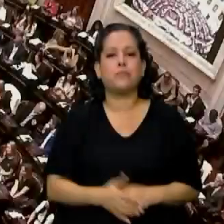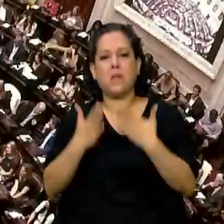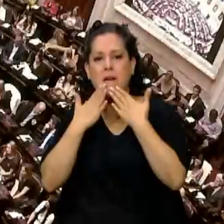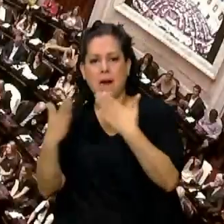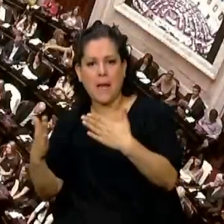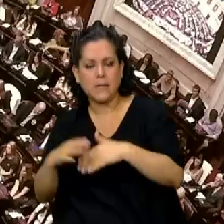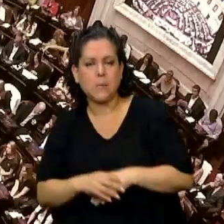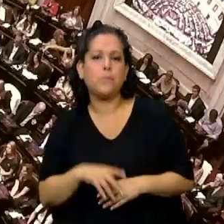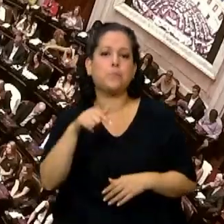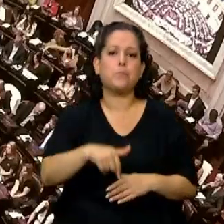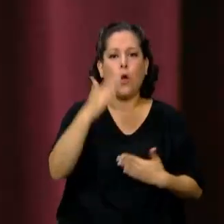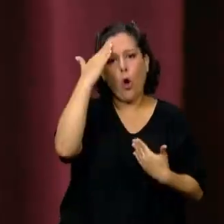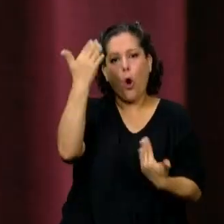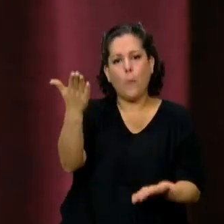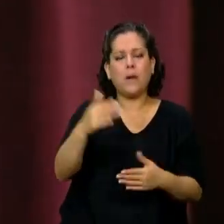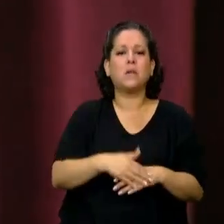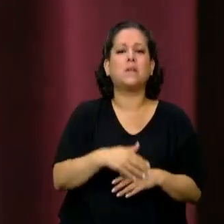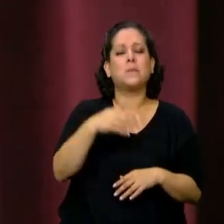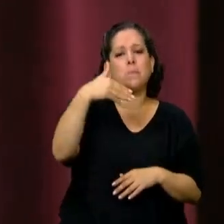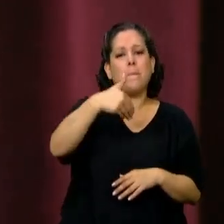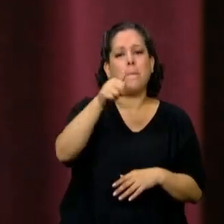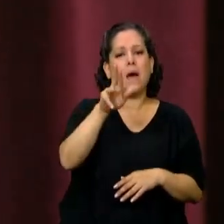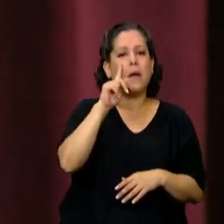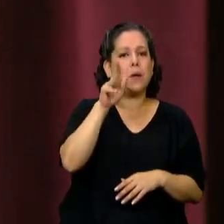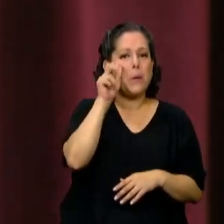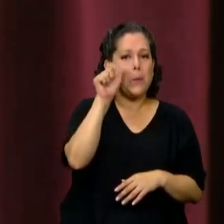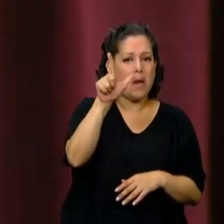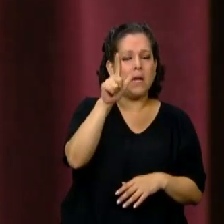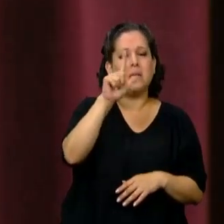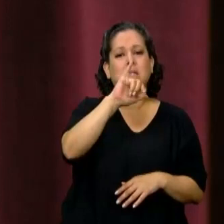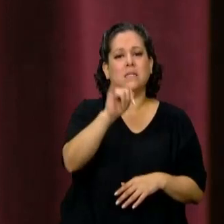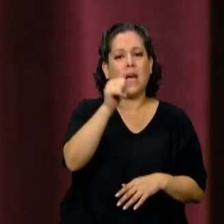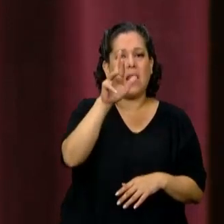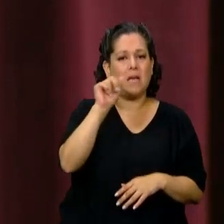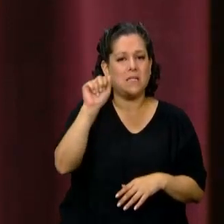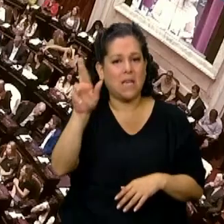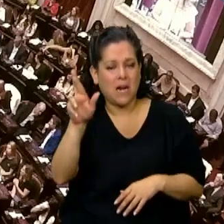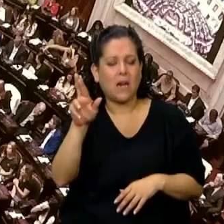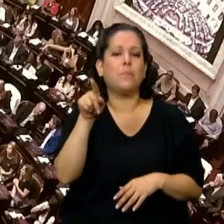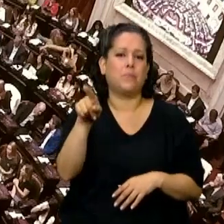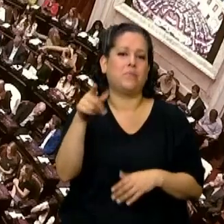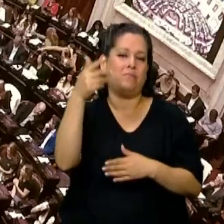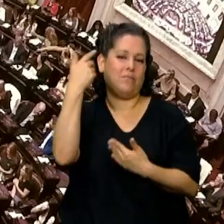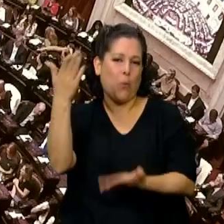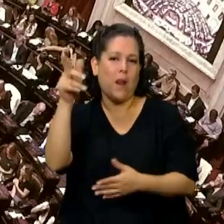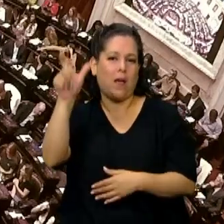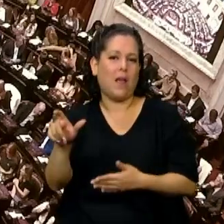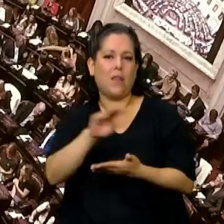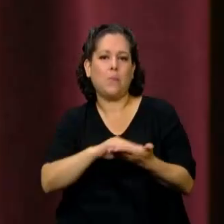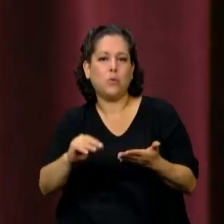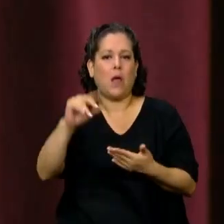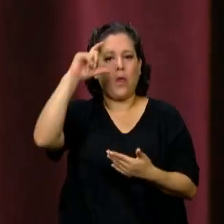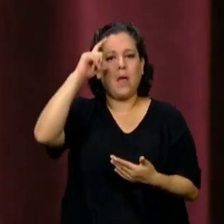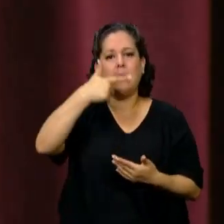Para un homenaje a Maribel Salazar, en uso de la palabra el diputado José Luis Esper. Diputado